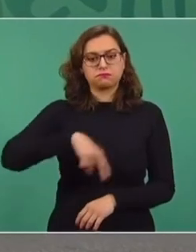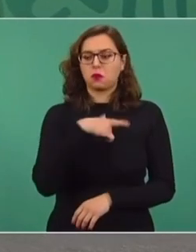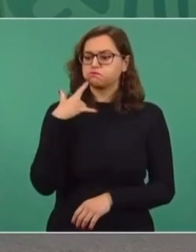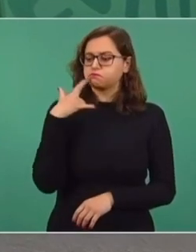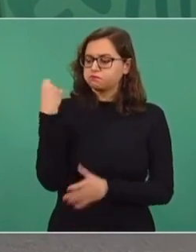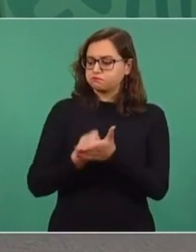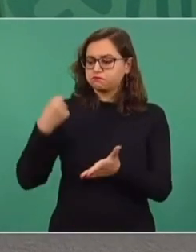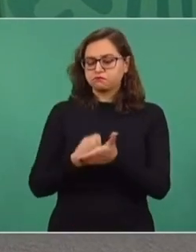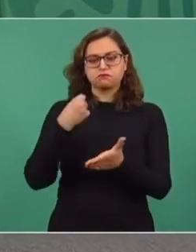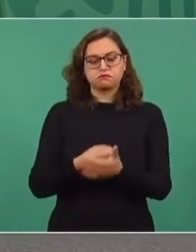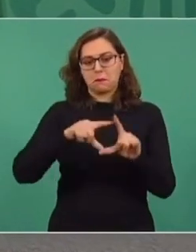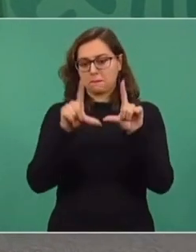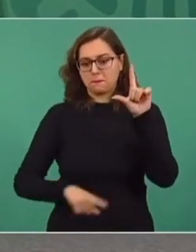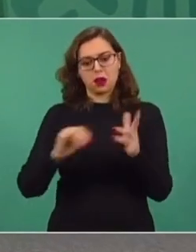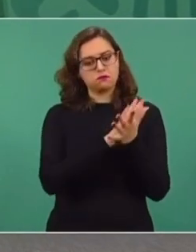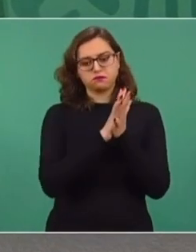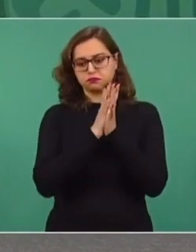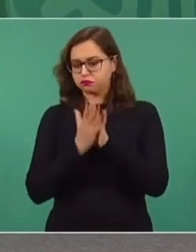transformación de México.